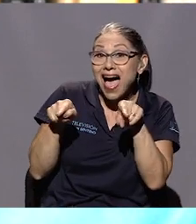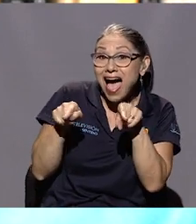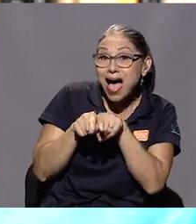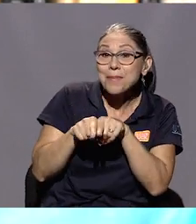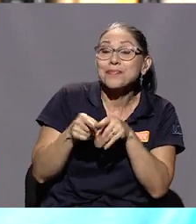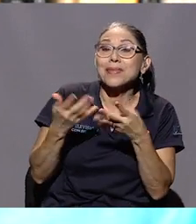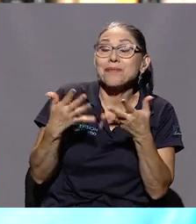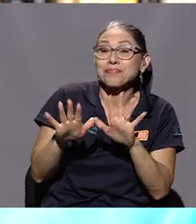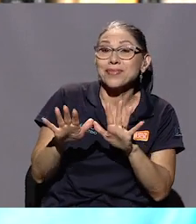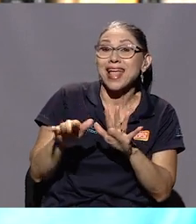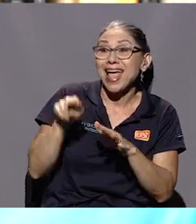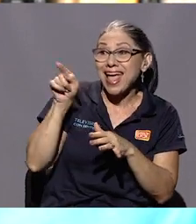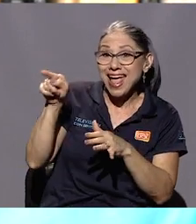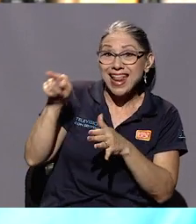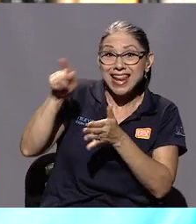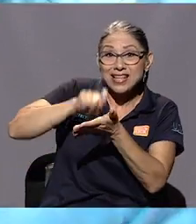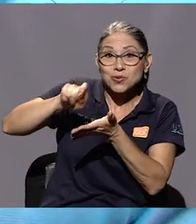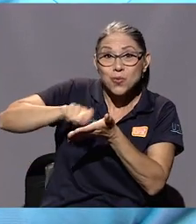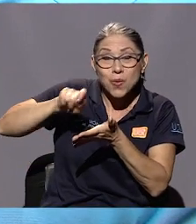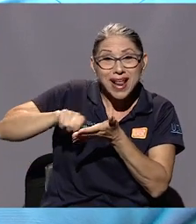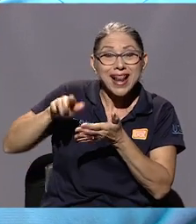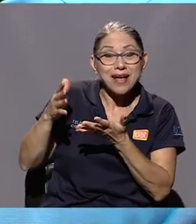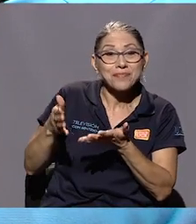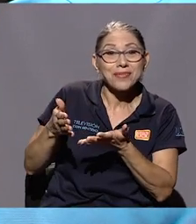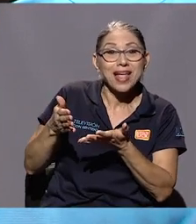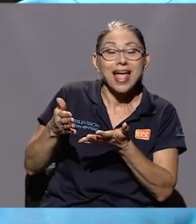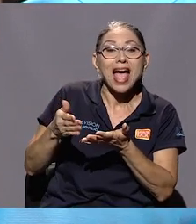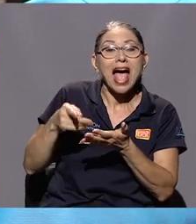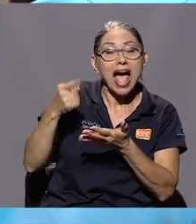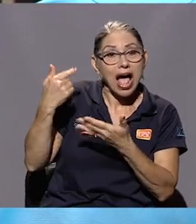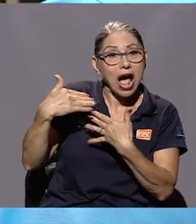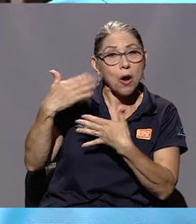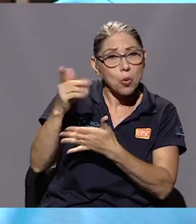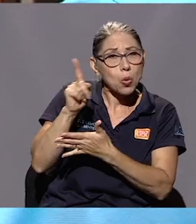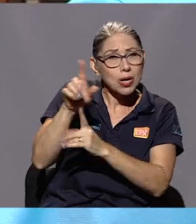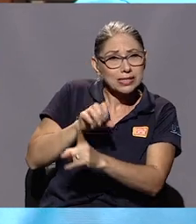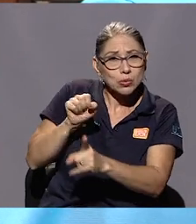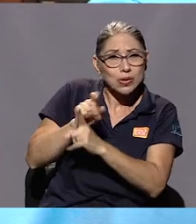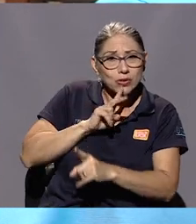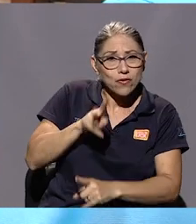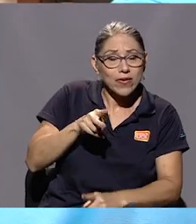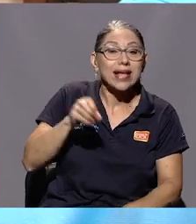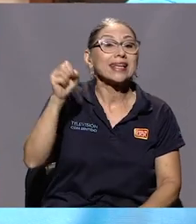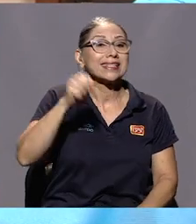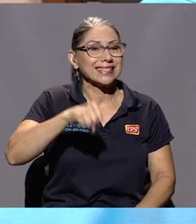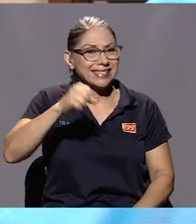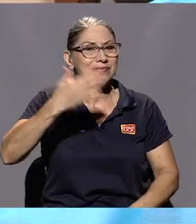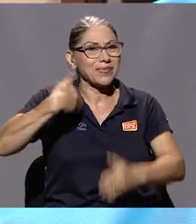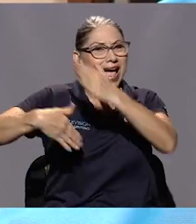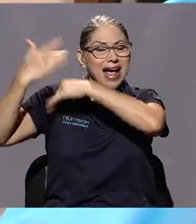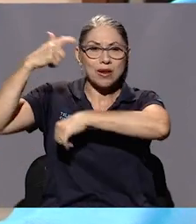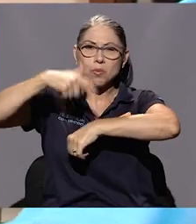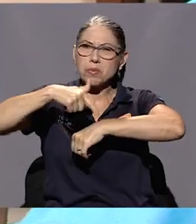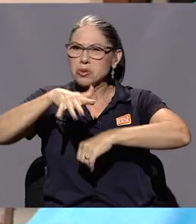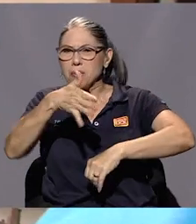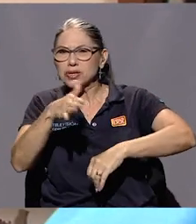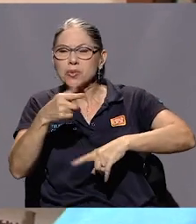Inclusive la pegatina de la escuela es muy significativa. Hubo una campaña, eso debe haber sido